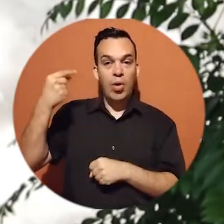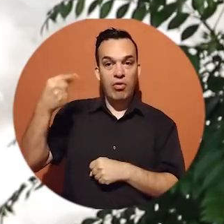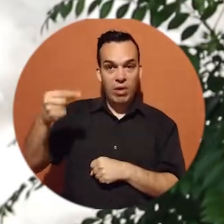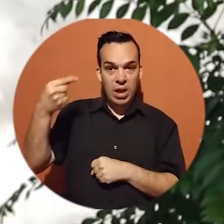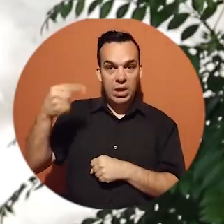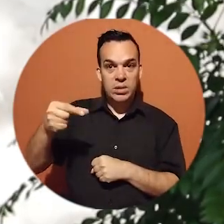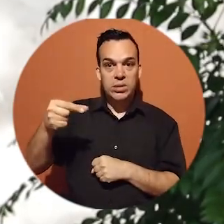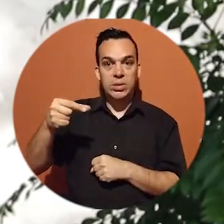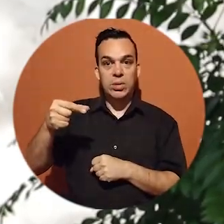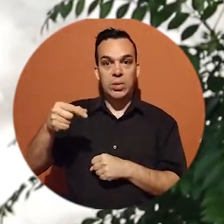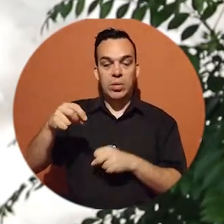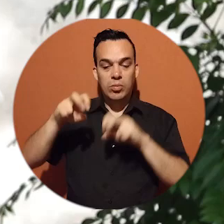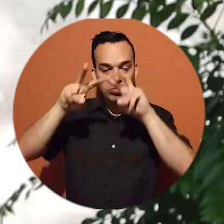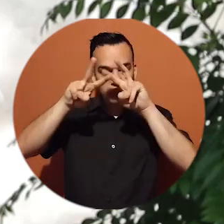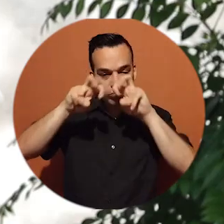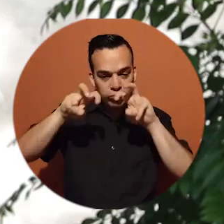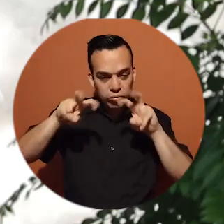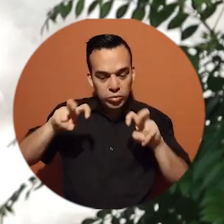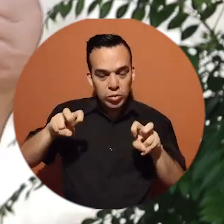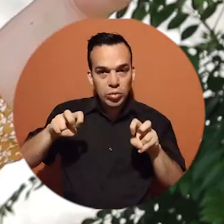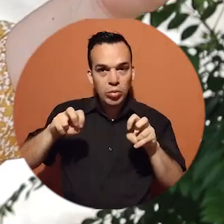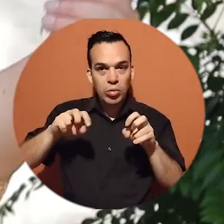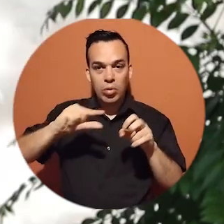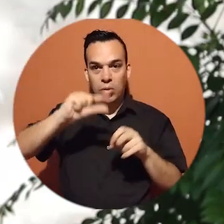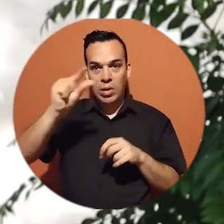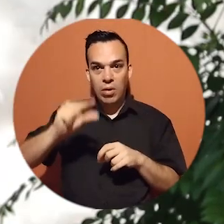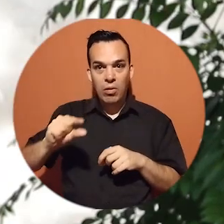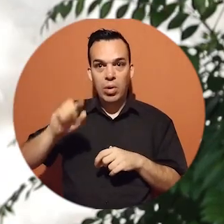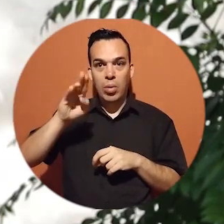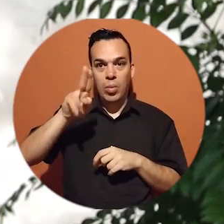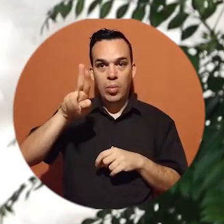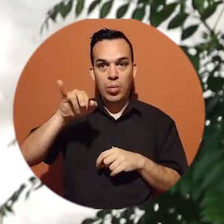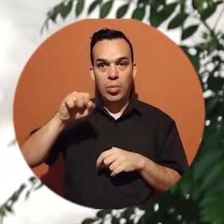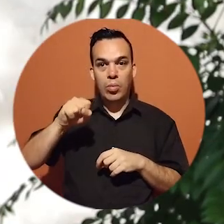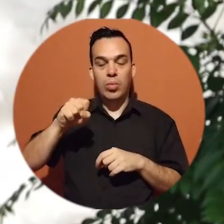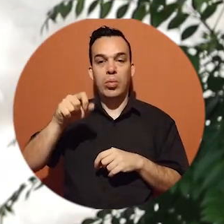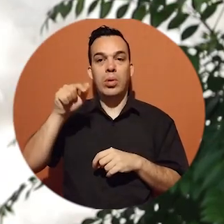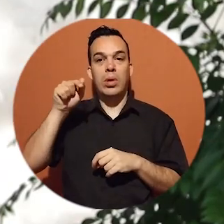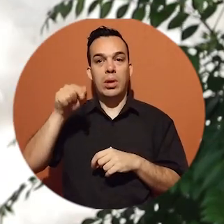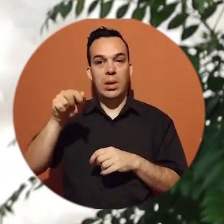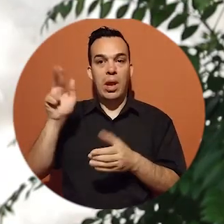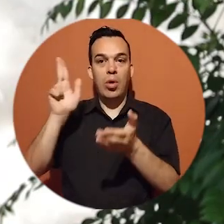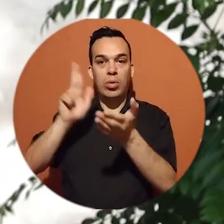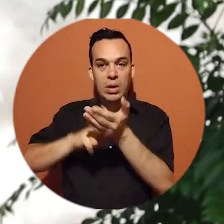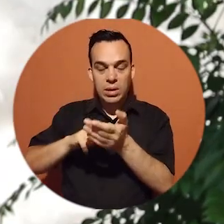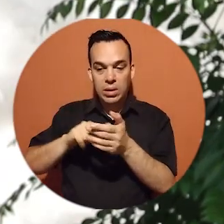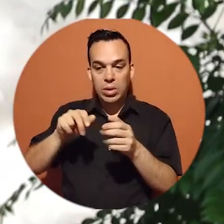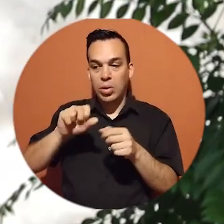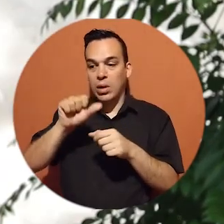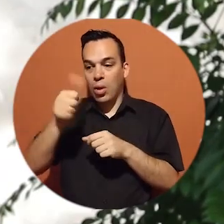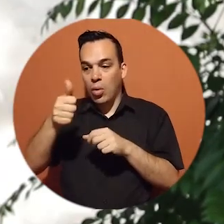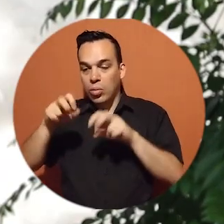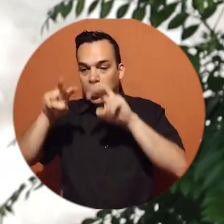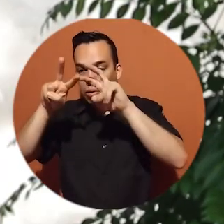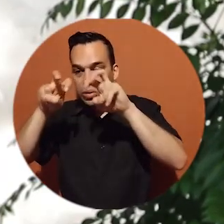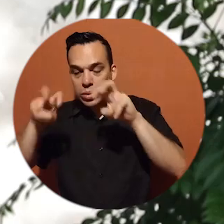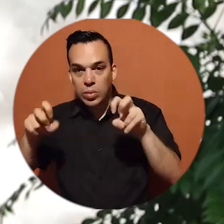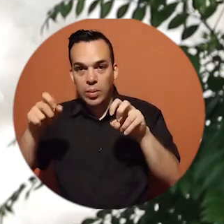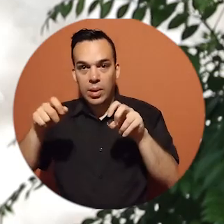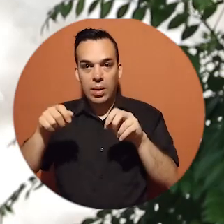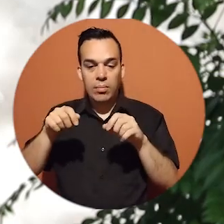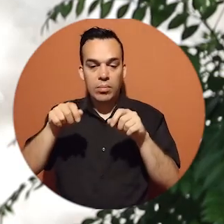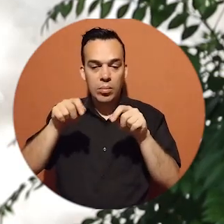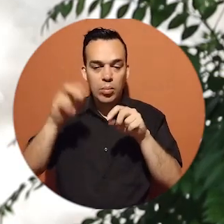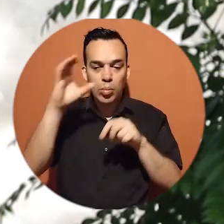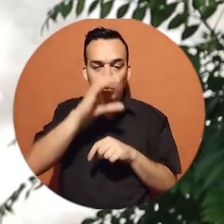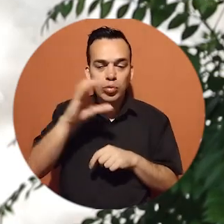gestión de riesgo hemos realizado estudios en todo lo que es el cauce del río Uribe y también estamos con la contratación de otros estudios